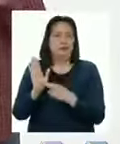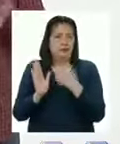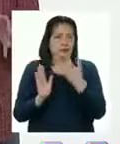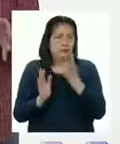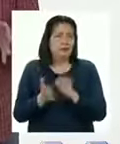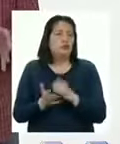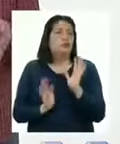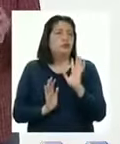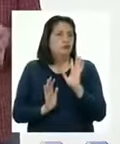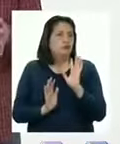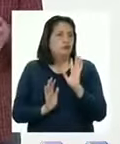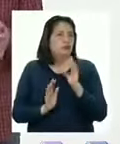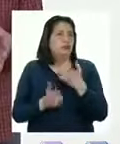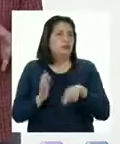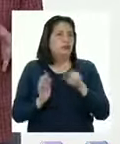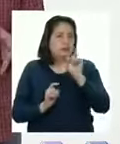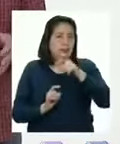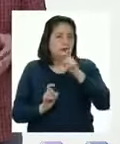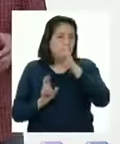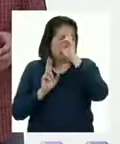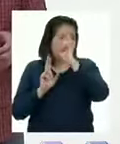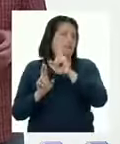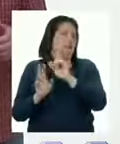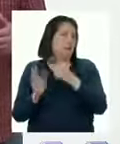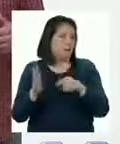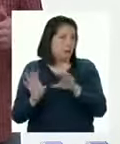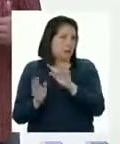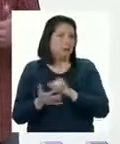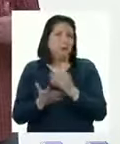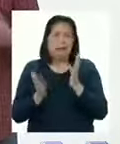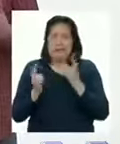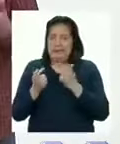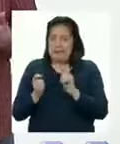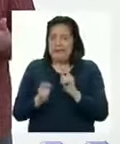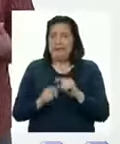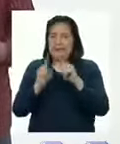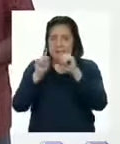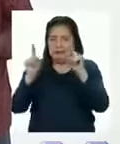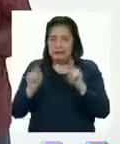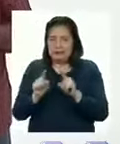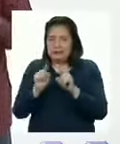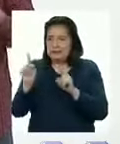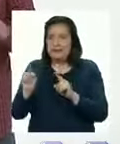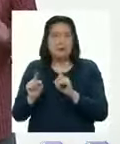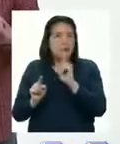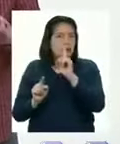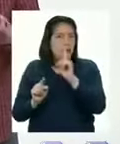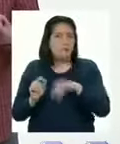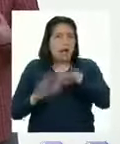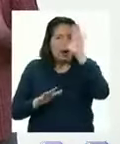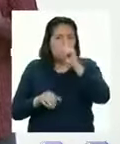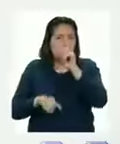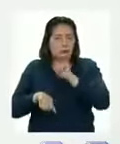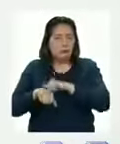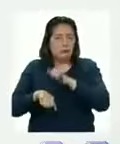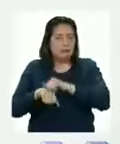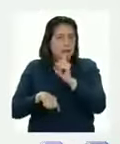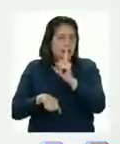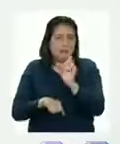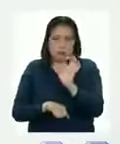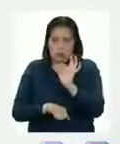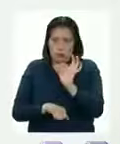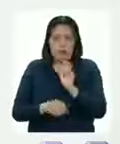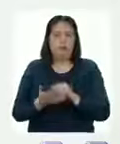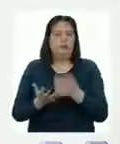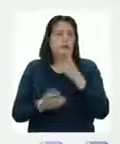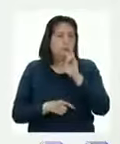Es un principio que hay que respetar Debemos tratar de que en cada casilla No haya más de una piedrita Por lo tanto,